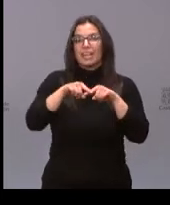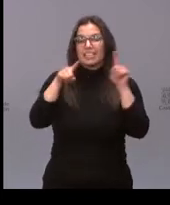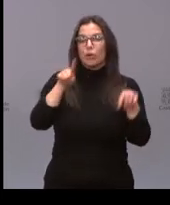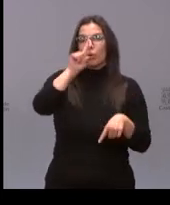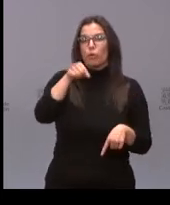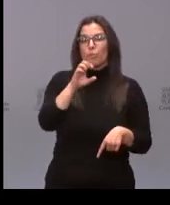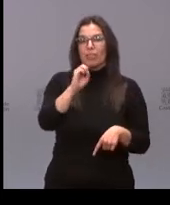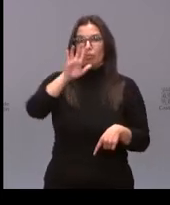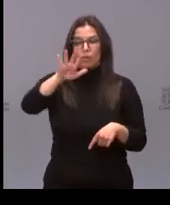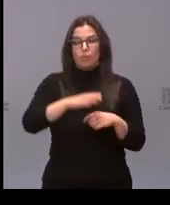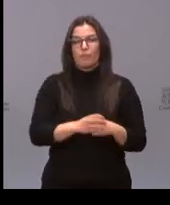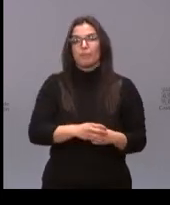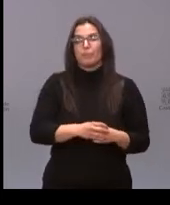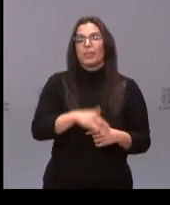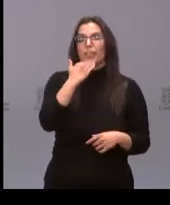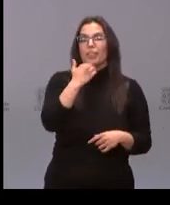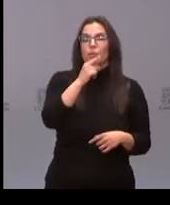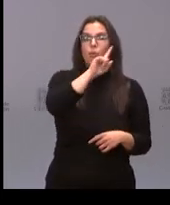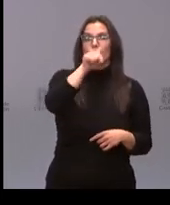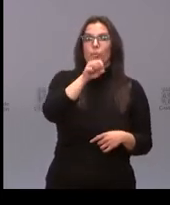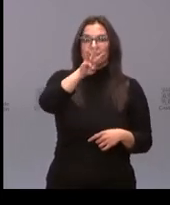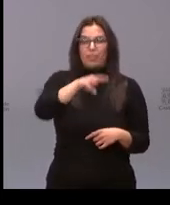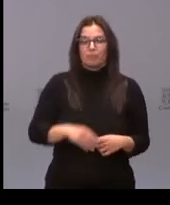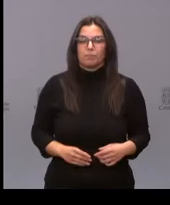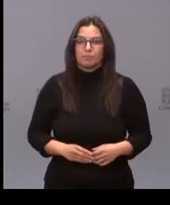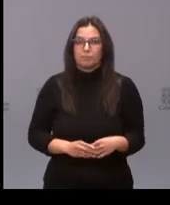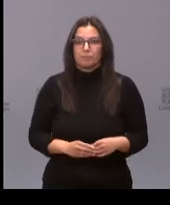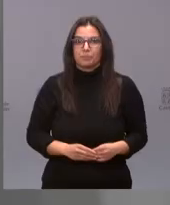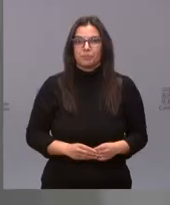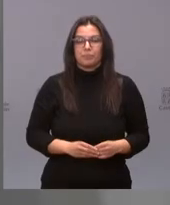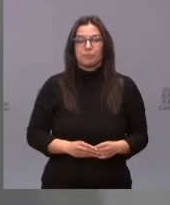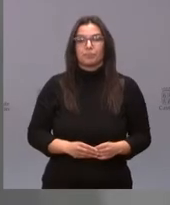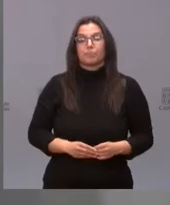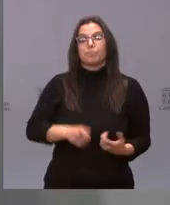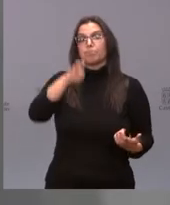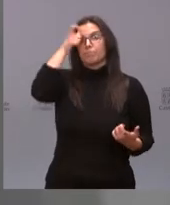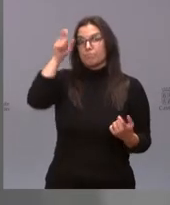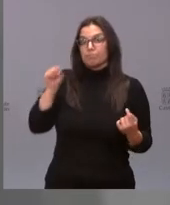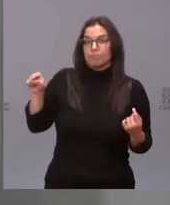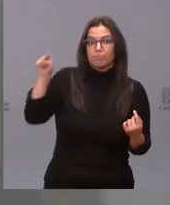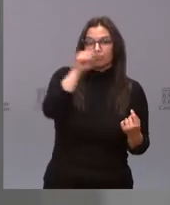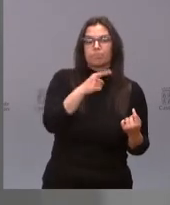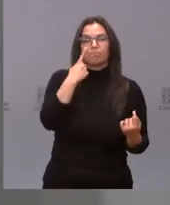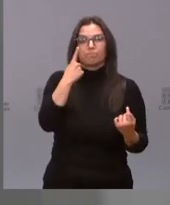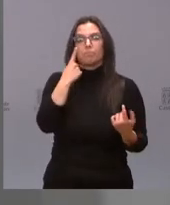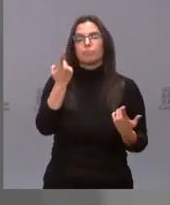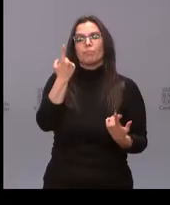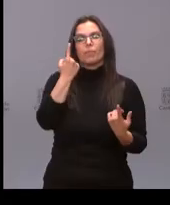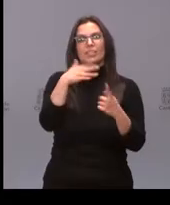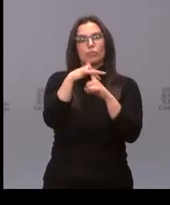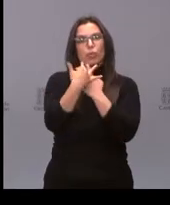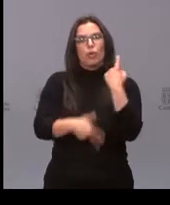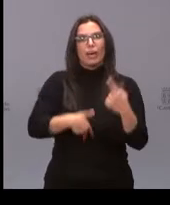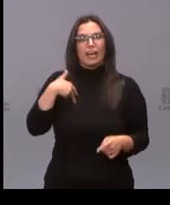,05 y Zamora, 1,13. A nivel de municipios, seguimos observando cómo la situación general